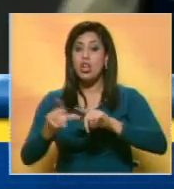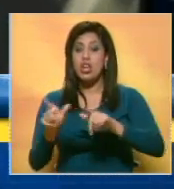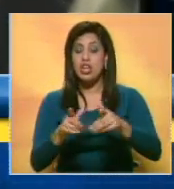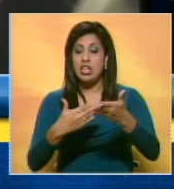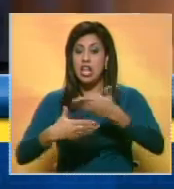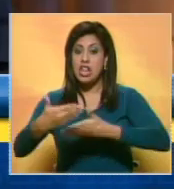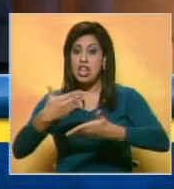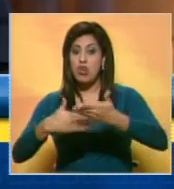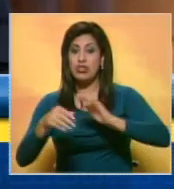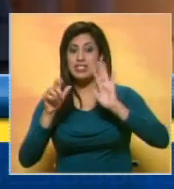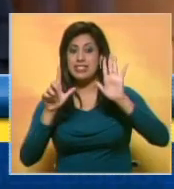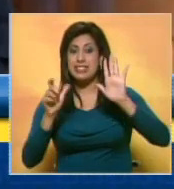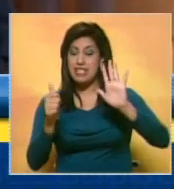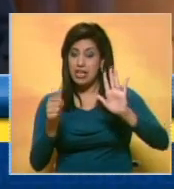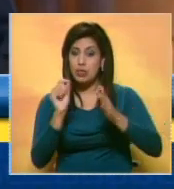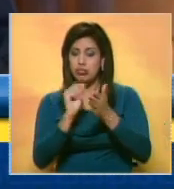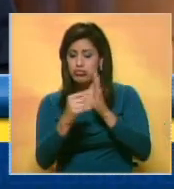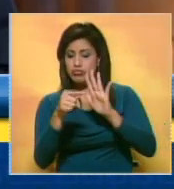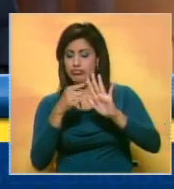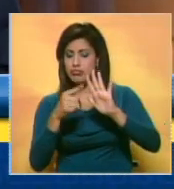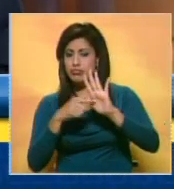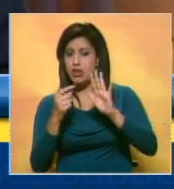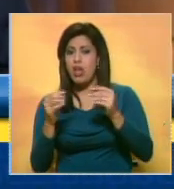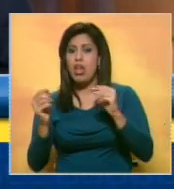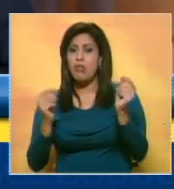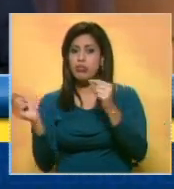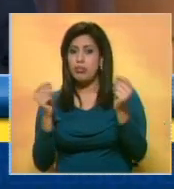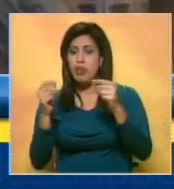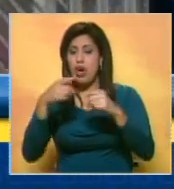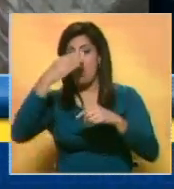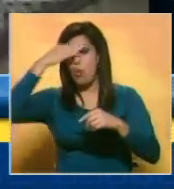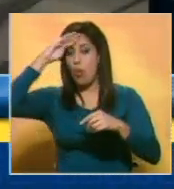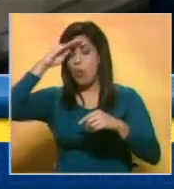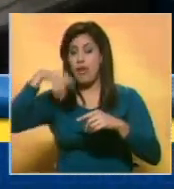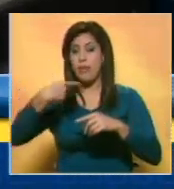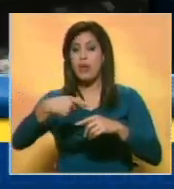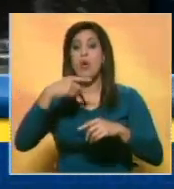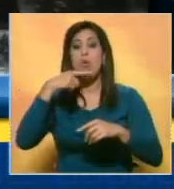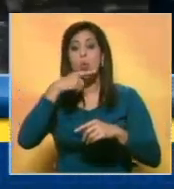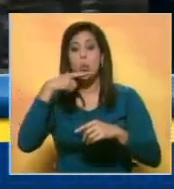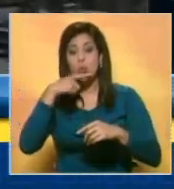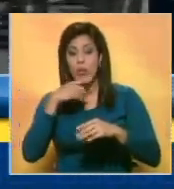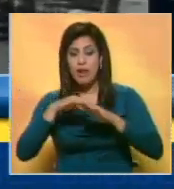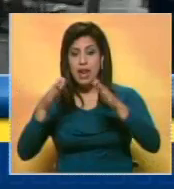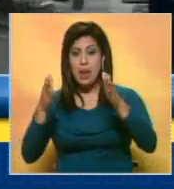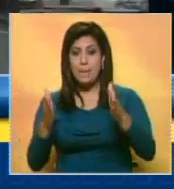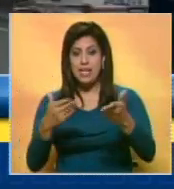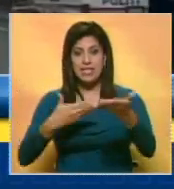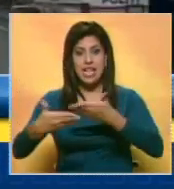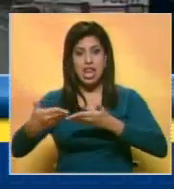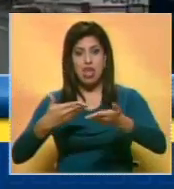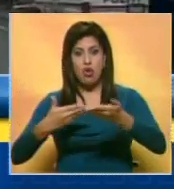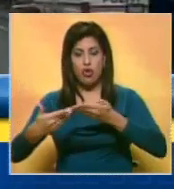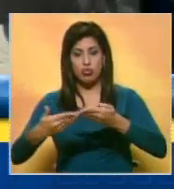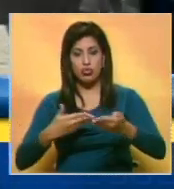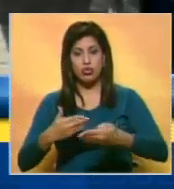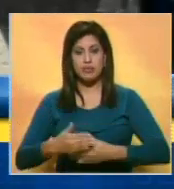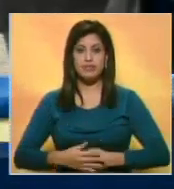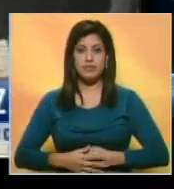negociación de seis puntos que será discutida en Cuba luego de que en octubre se instale una mesa de negociación en Oslo.